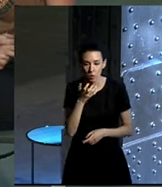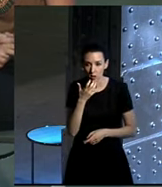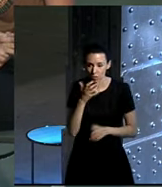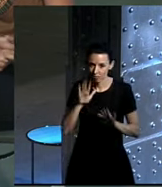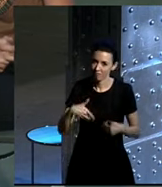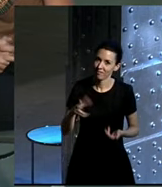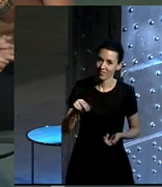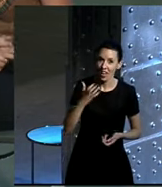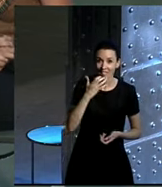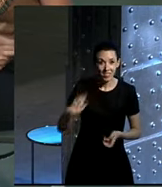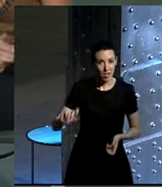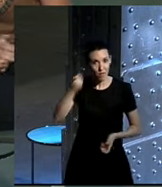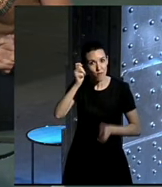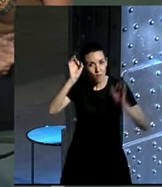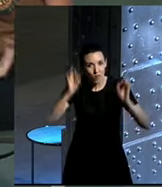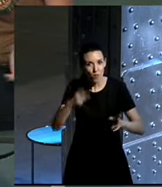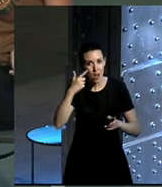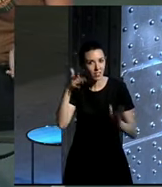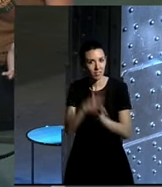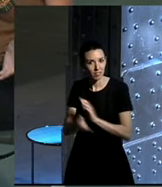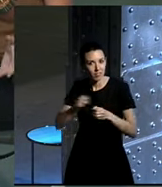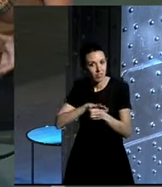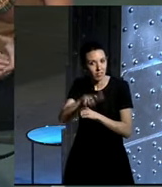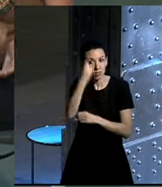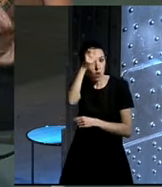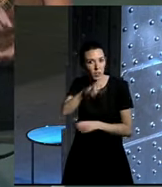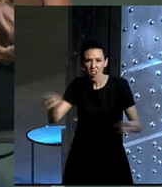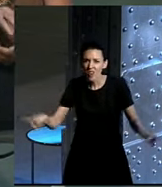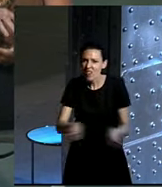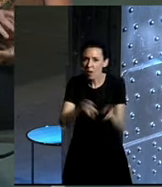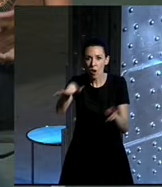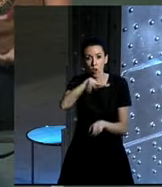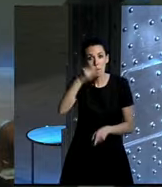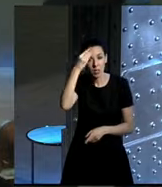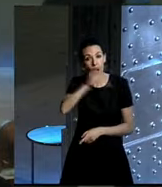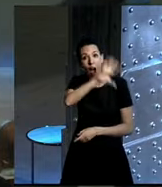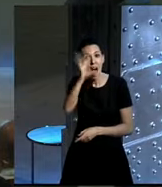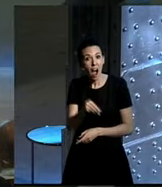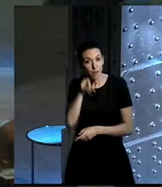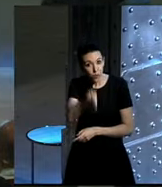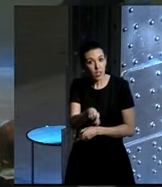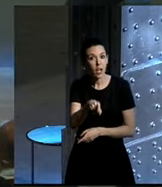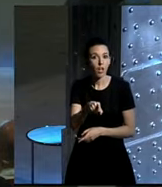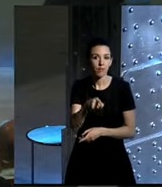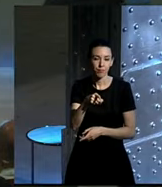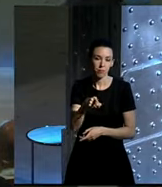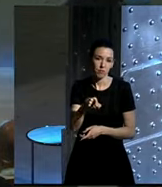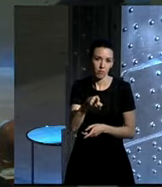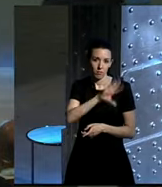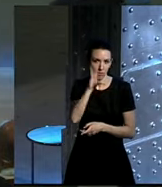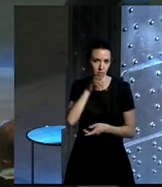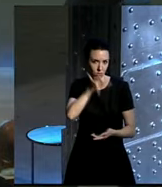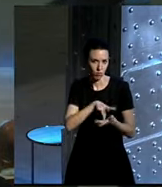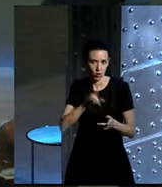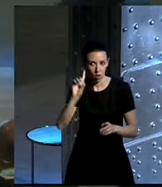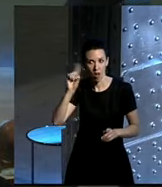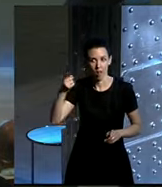Que... hacer mella en alguien, si es que da igual donde sea, pero creemos que en África también va a ser un sitio donde a lo mejor vamos a